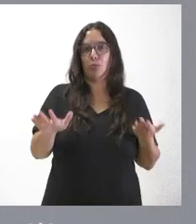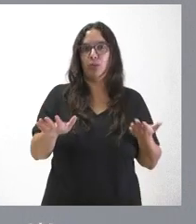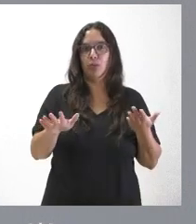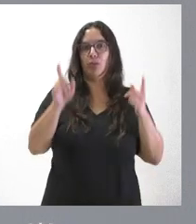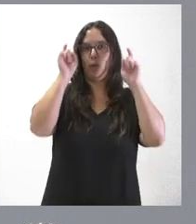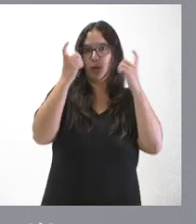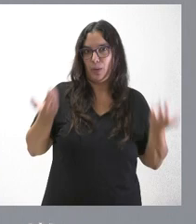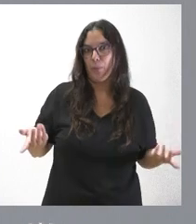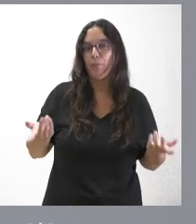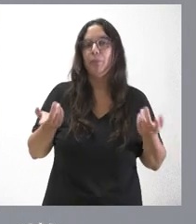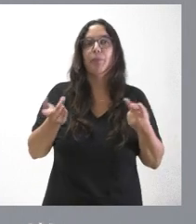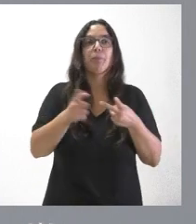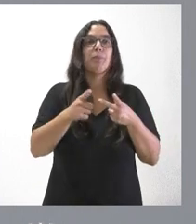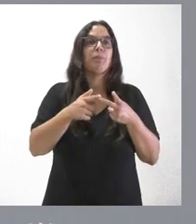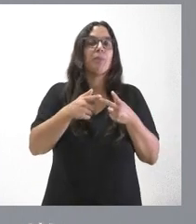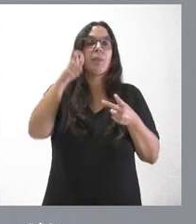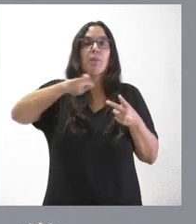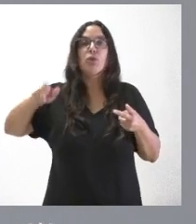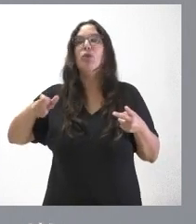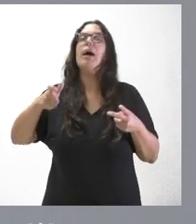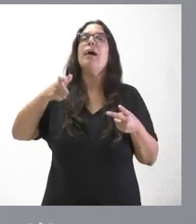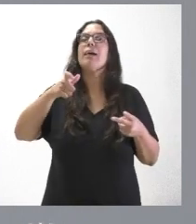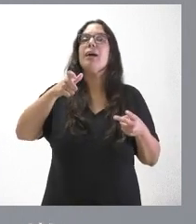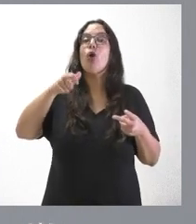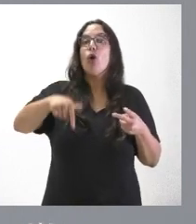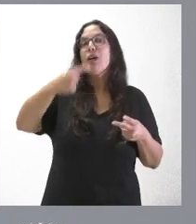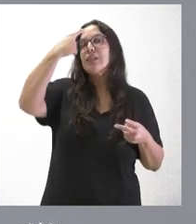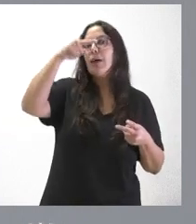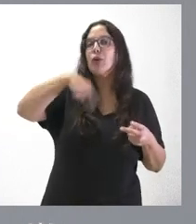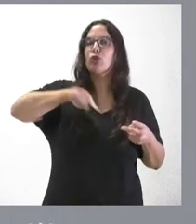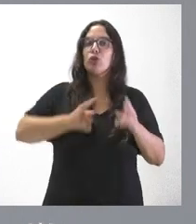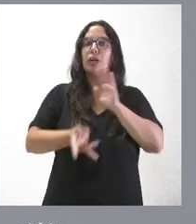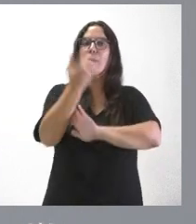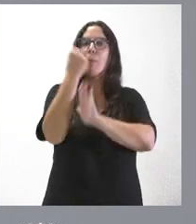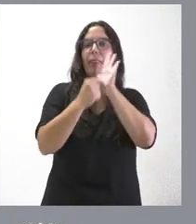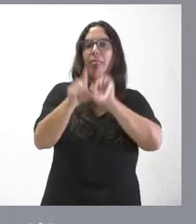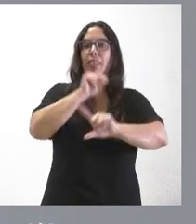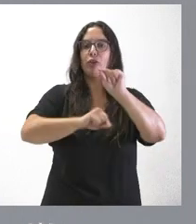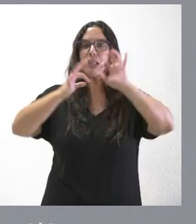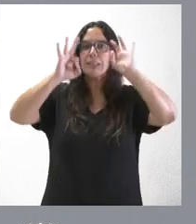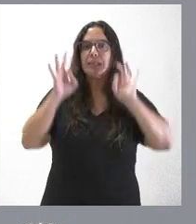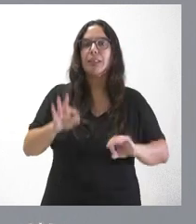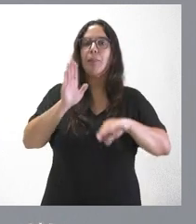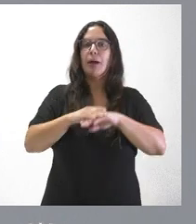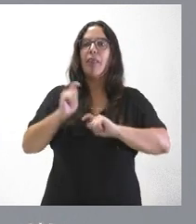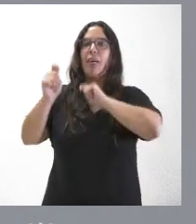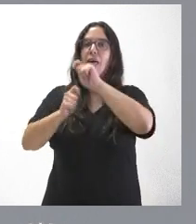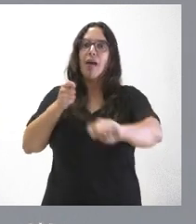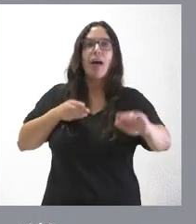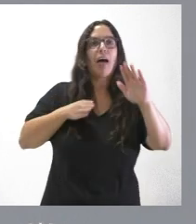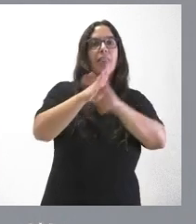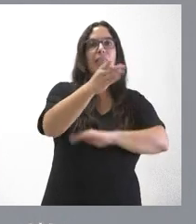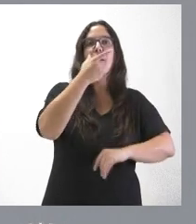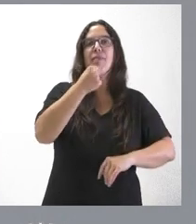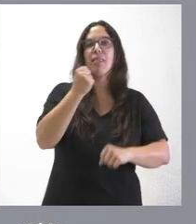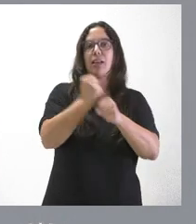educativo. Las personas que saben que hacemos medidas concretas para mejorar su capacidad de acceso a un puesto de trabajo. Las personas